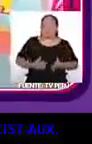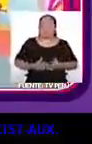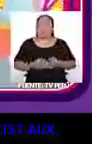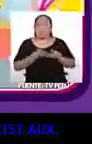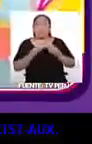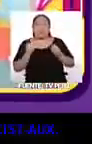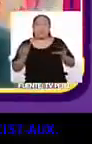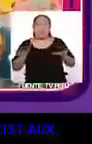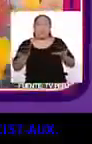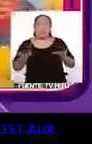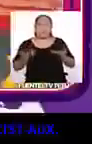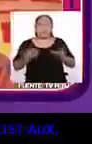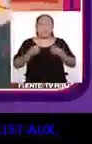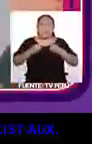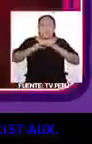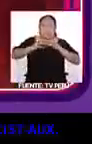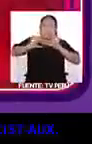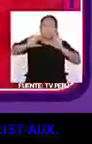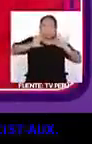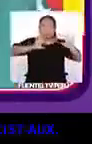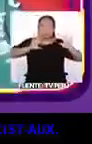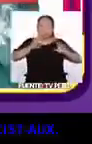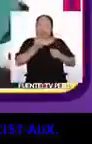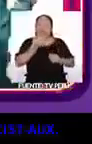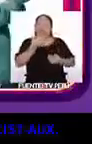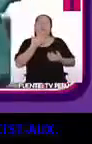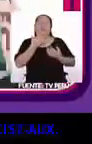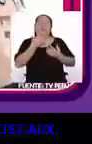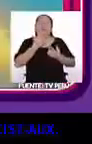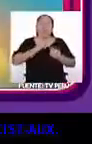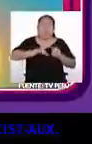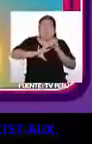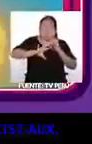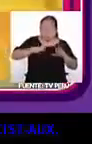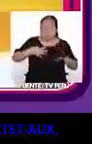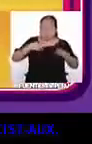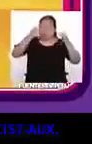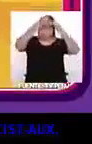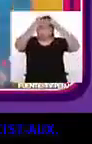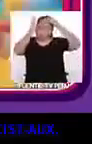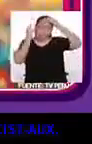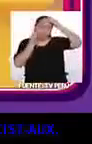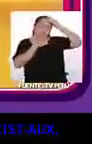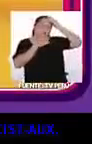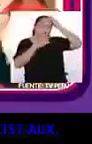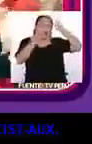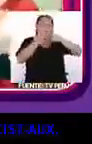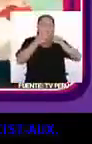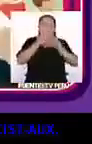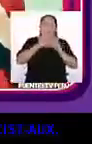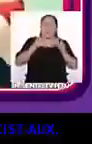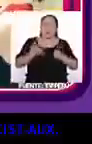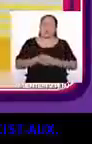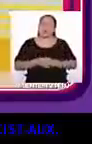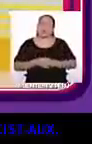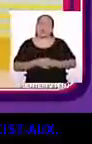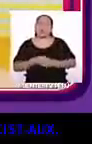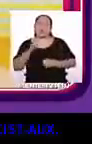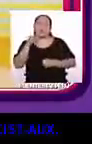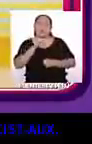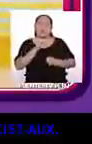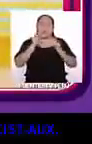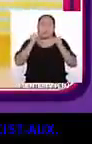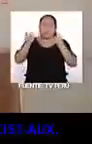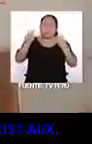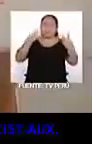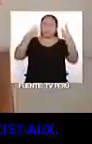extrovertida, de muchos colores, con el cabello de todos los colores. O sea, para mí un poco